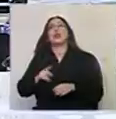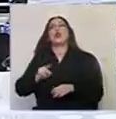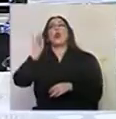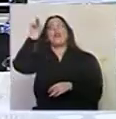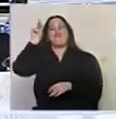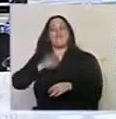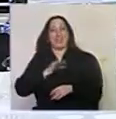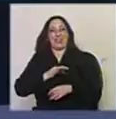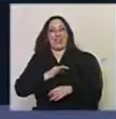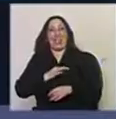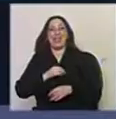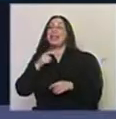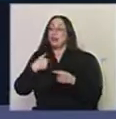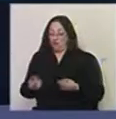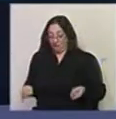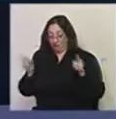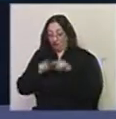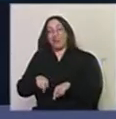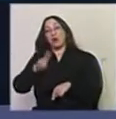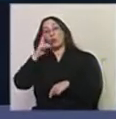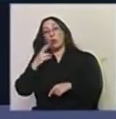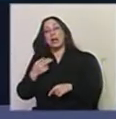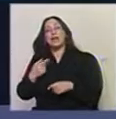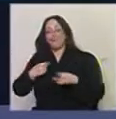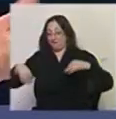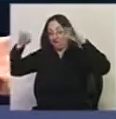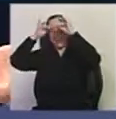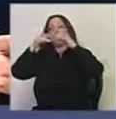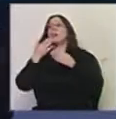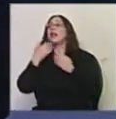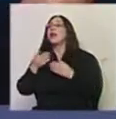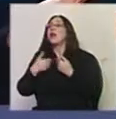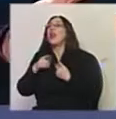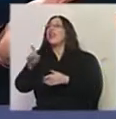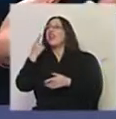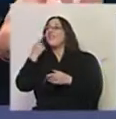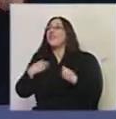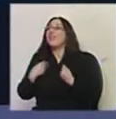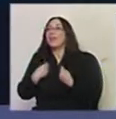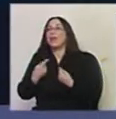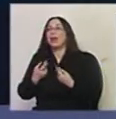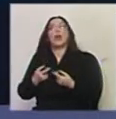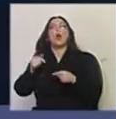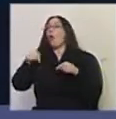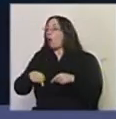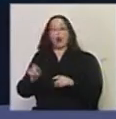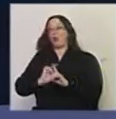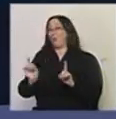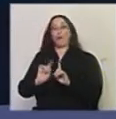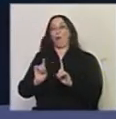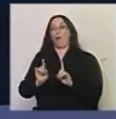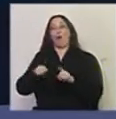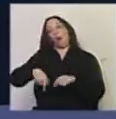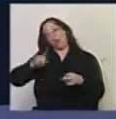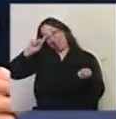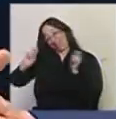diferencia. Es un gran avance. Yo volví a Uruguay a veces y decías, soy bailarín y te preguntaban de qué vivías. Exacto. Típica. Eso hoy no Como los periodistas. Eso cambió muchísimo.